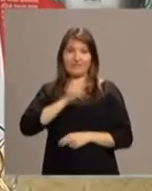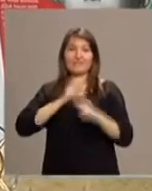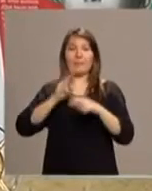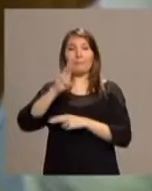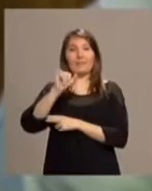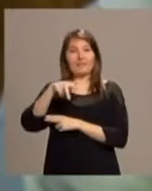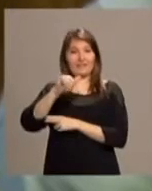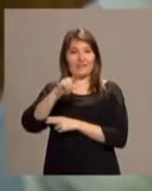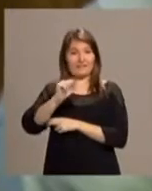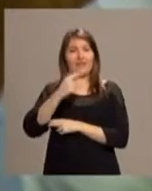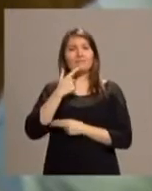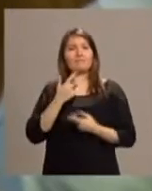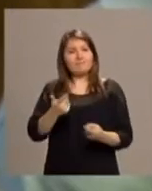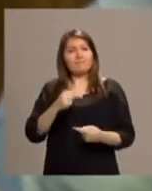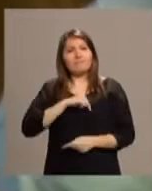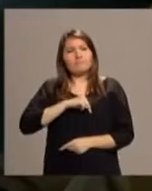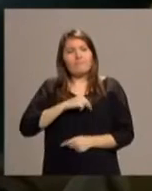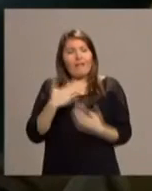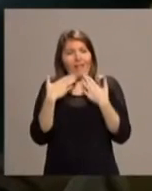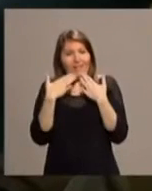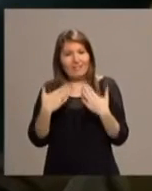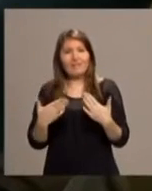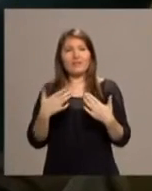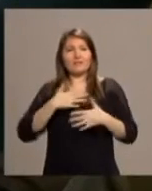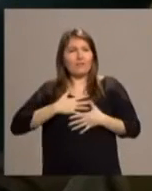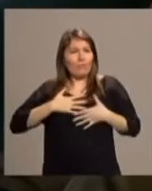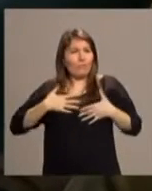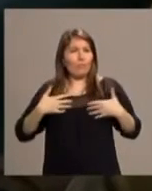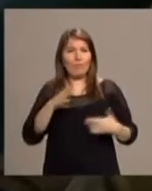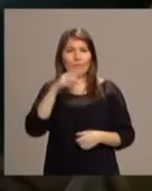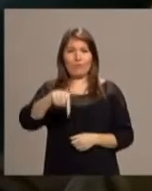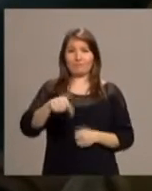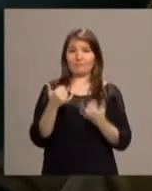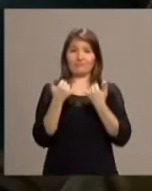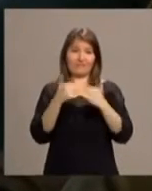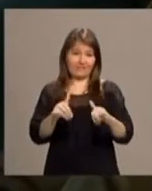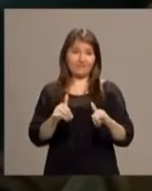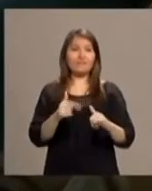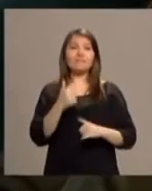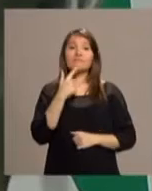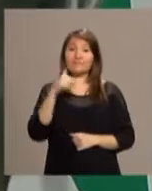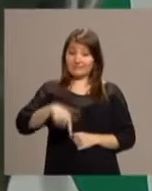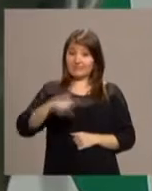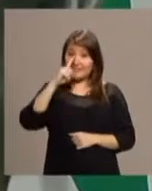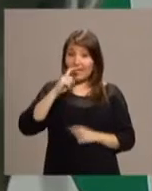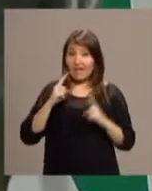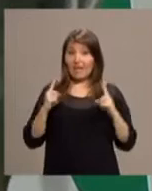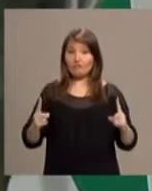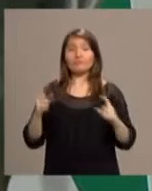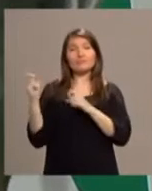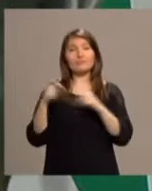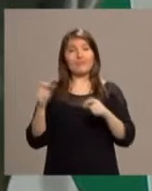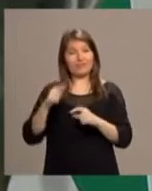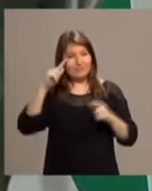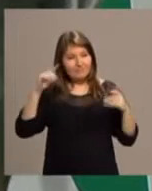expresando su sentimiento de agradecimiento y de emoción por esta celebración y destacó que este año en que las migraciones